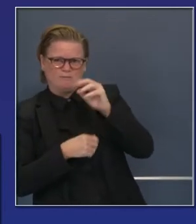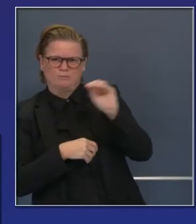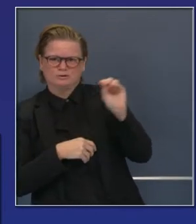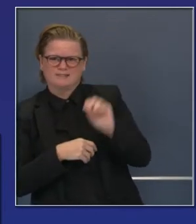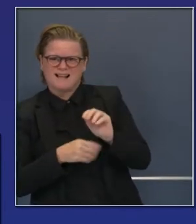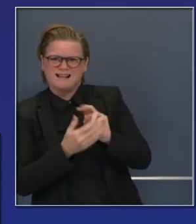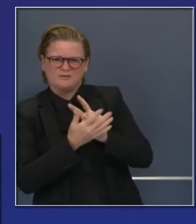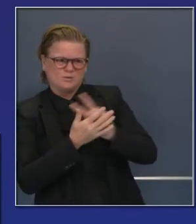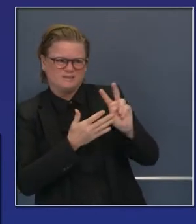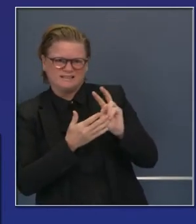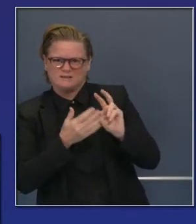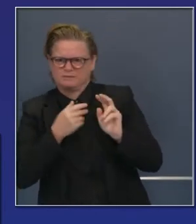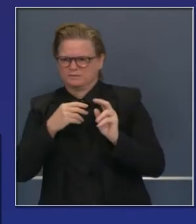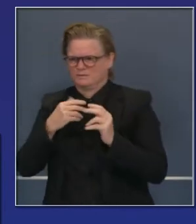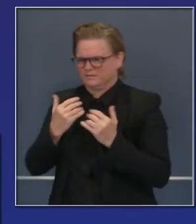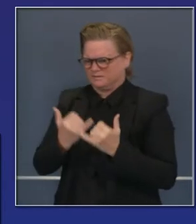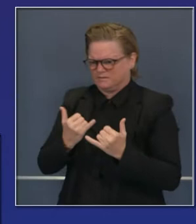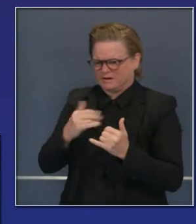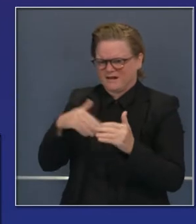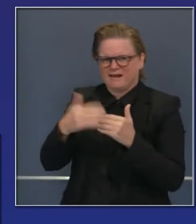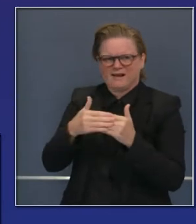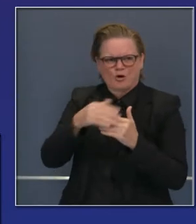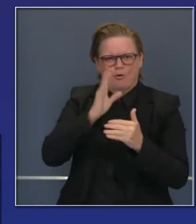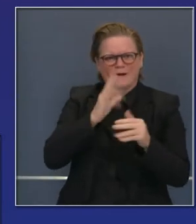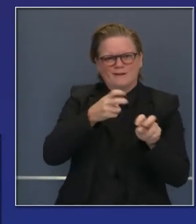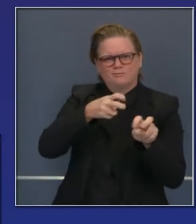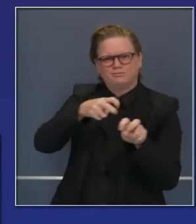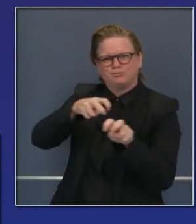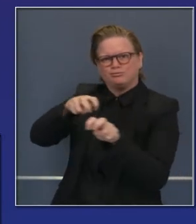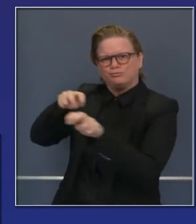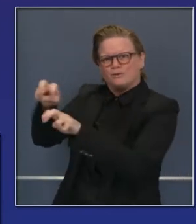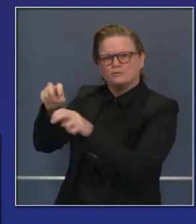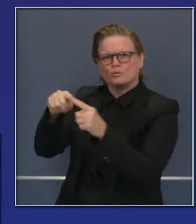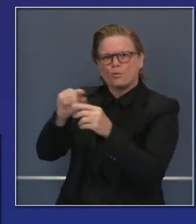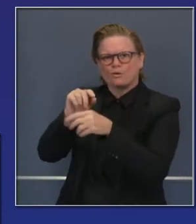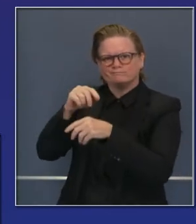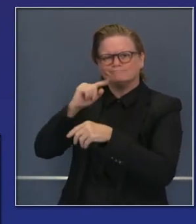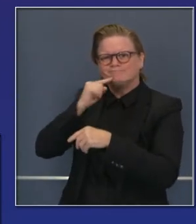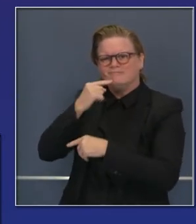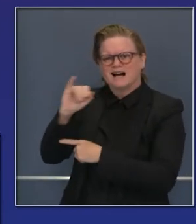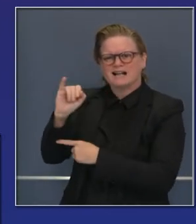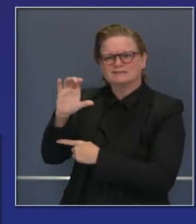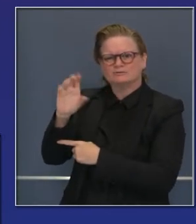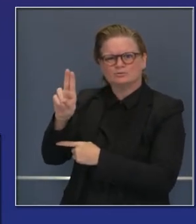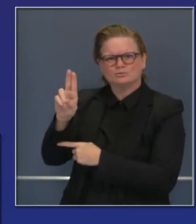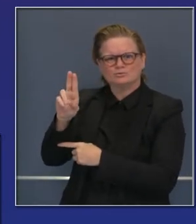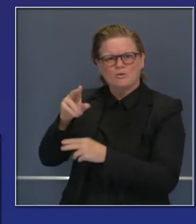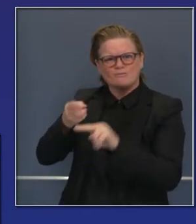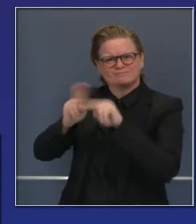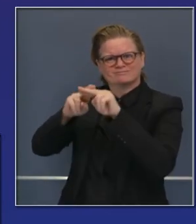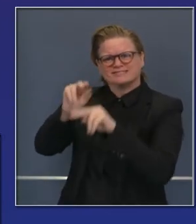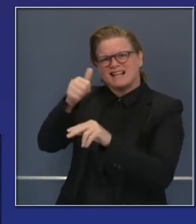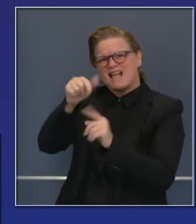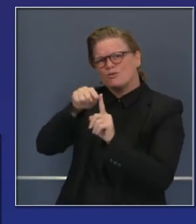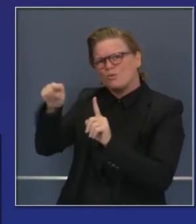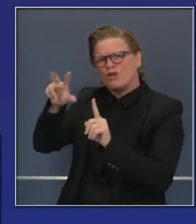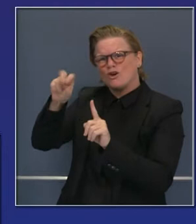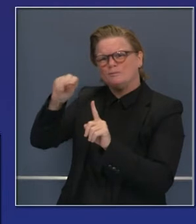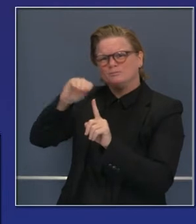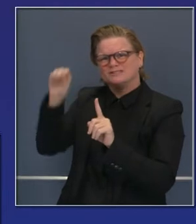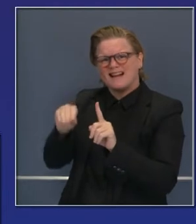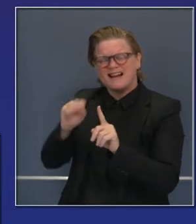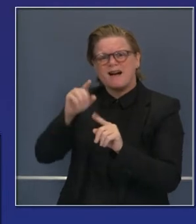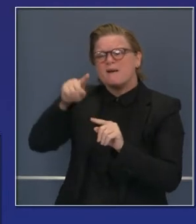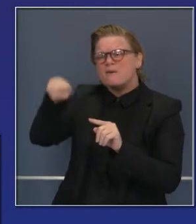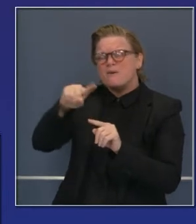hospital. De aquellos hospitalizados, 10 a 30% podrían requerir apoyo respiratorio. Aquí viene